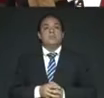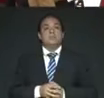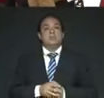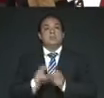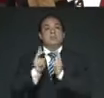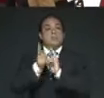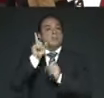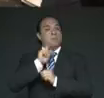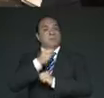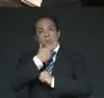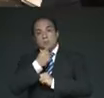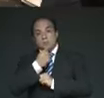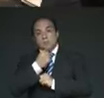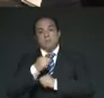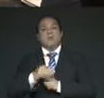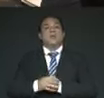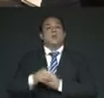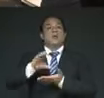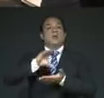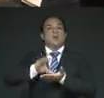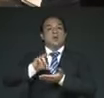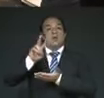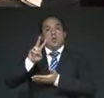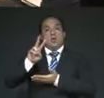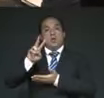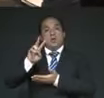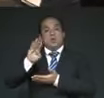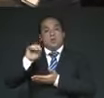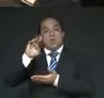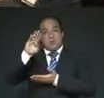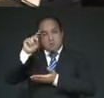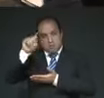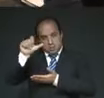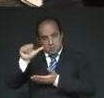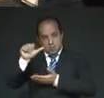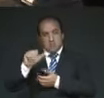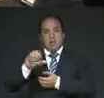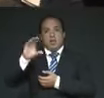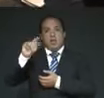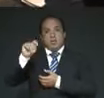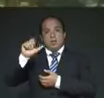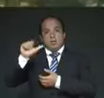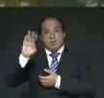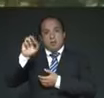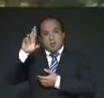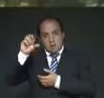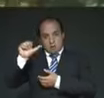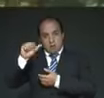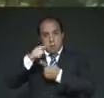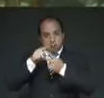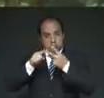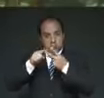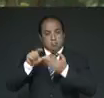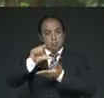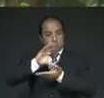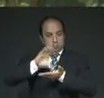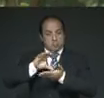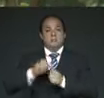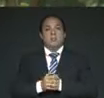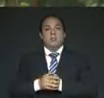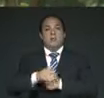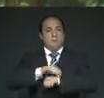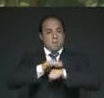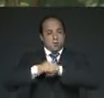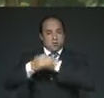vecinos de las colonias Buenavista y Tabacalera, amigos todos. Es para mí un alto honor, como el